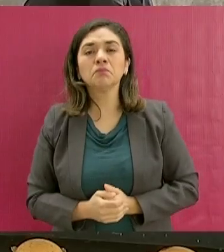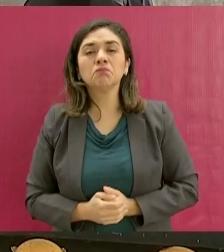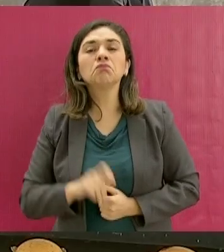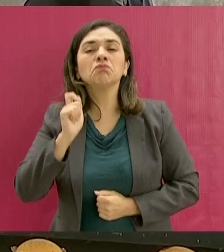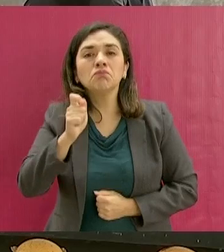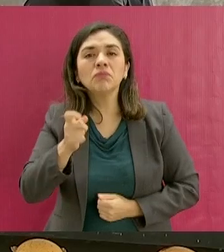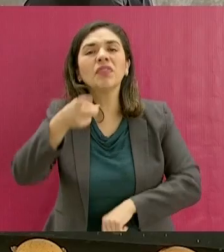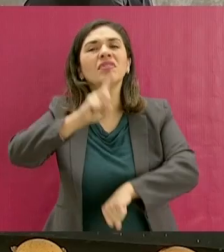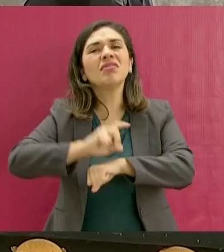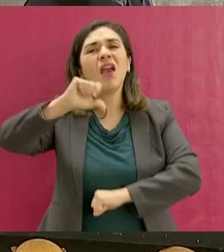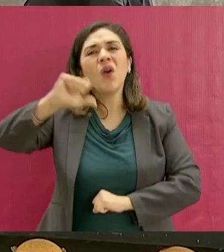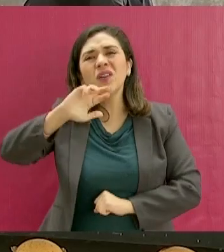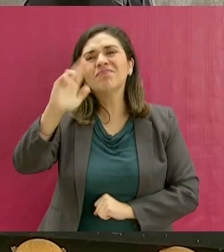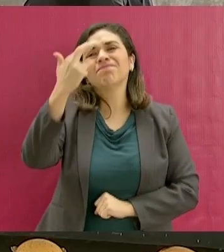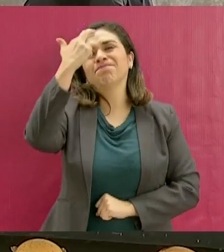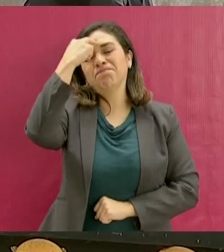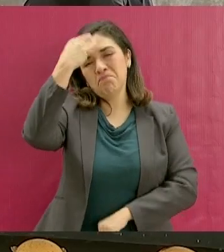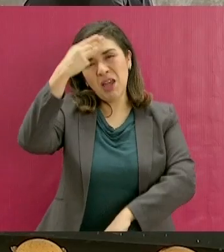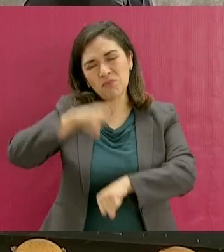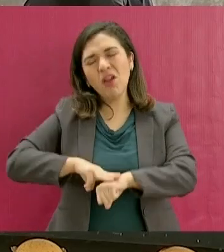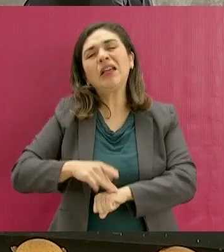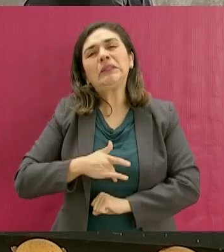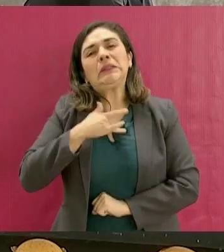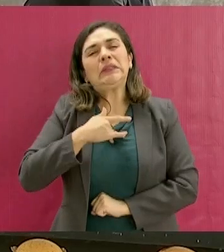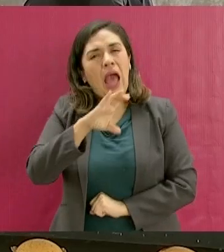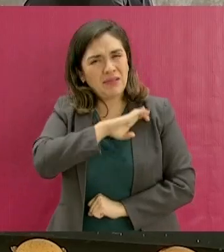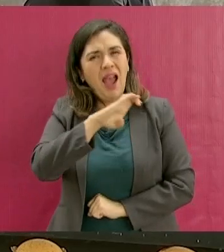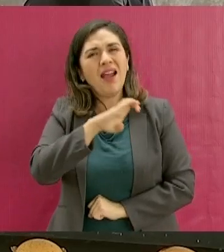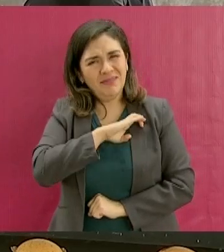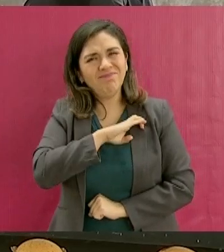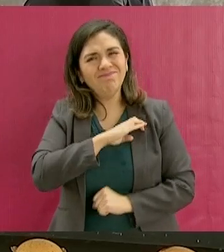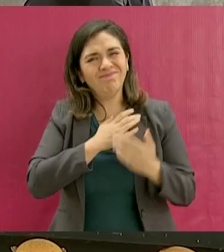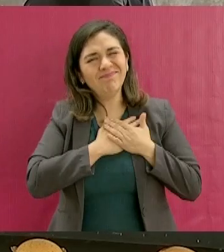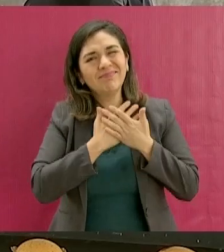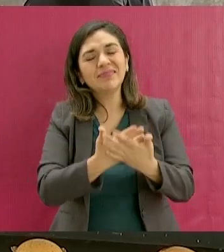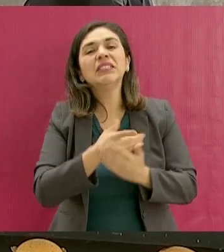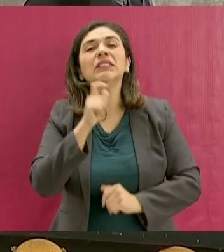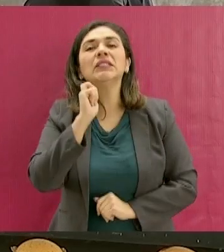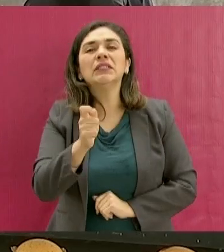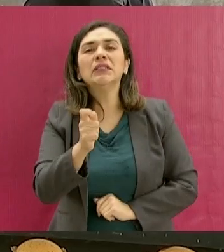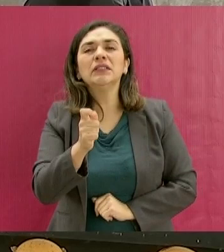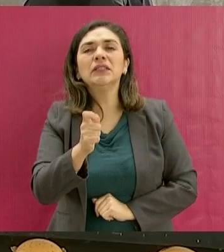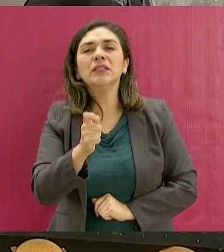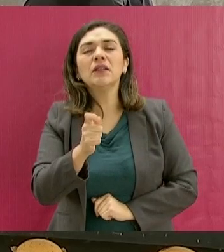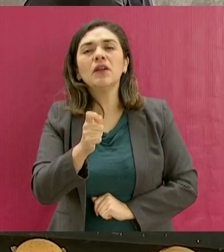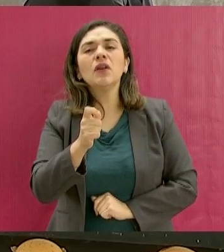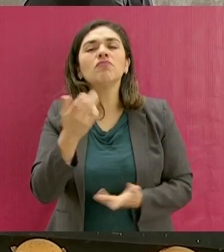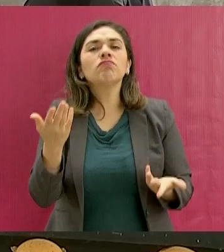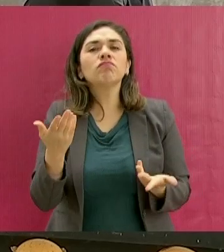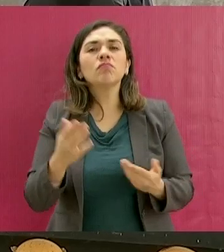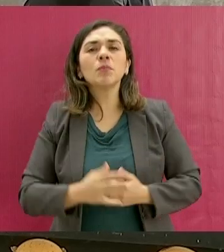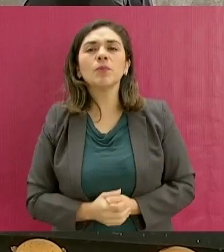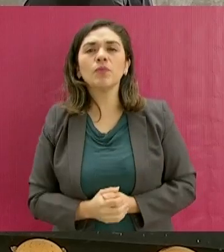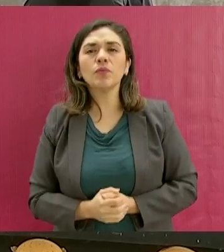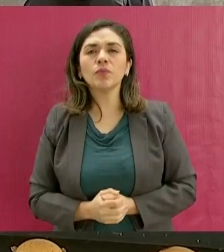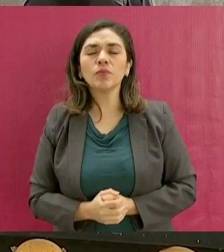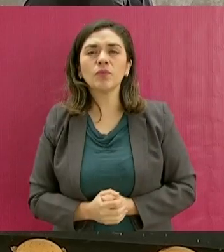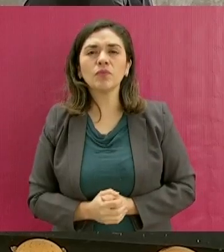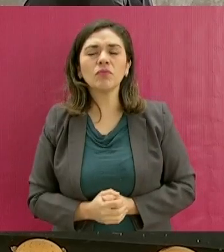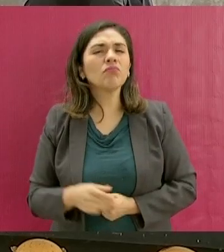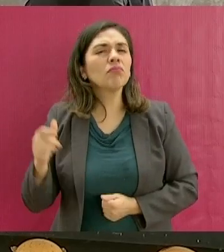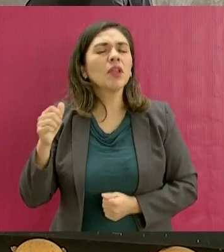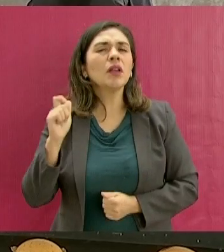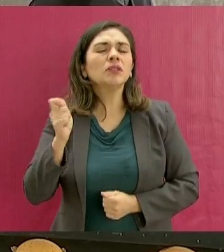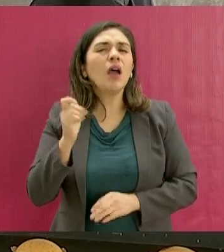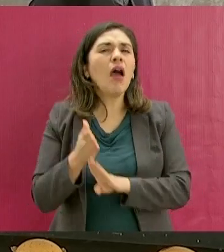recordamos con cariño, con afecto a quienes